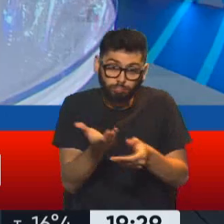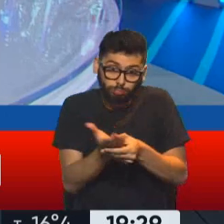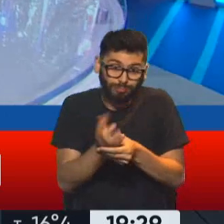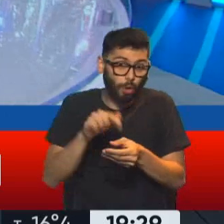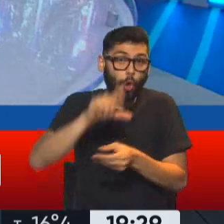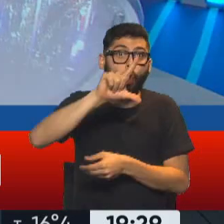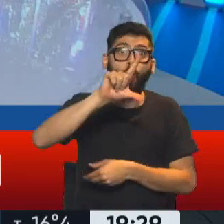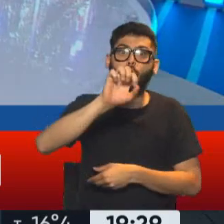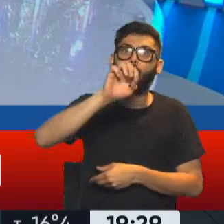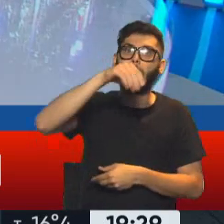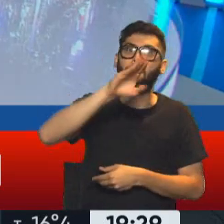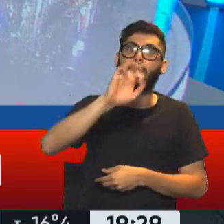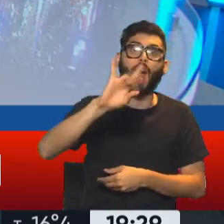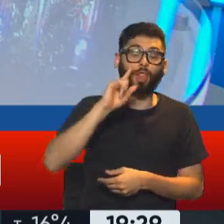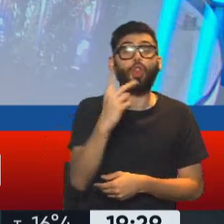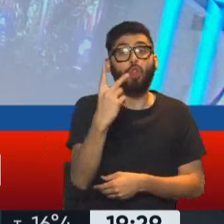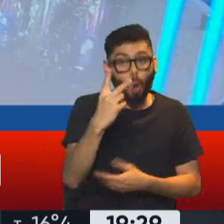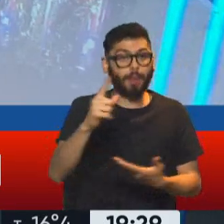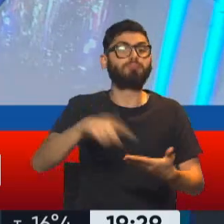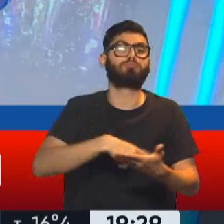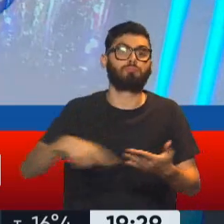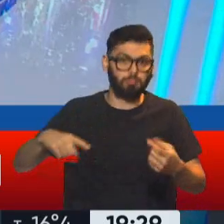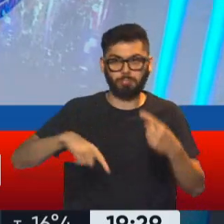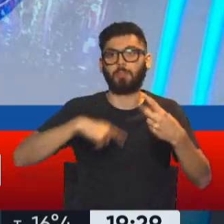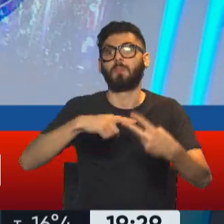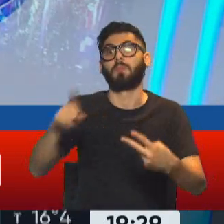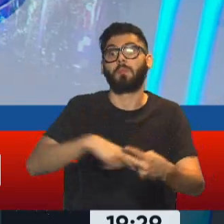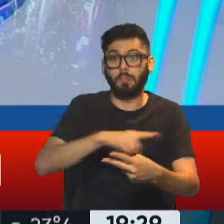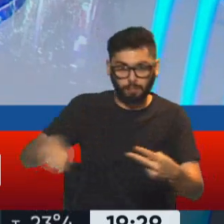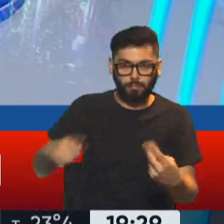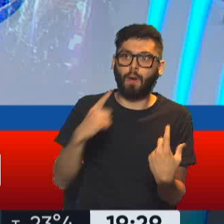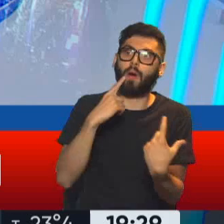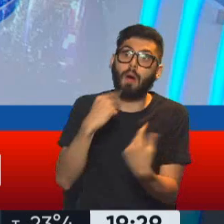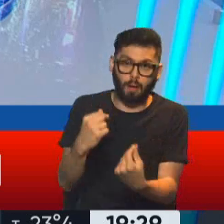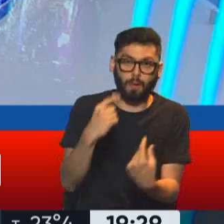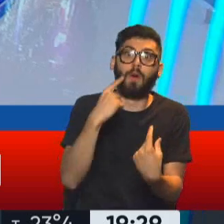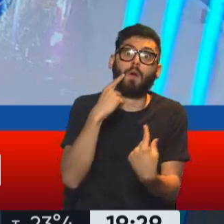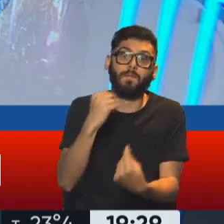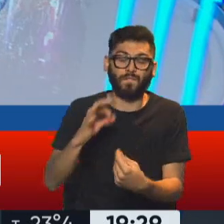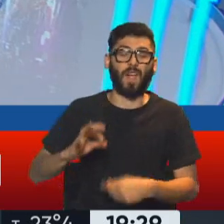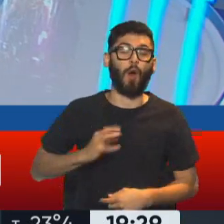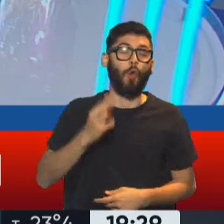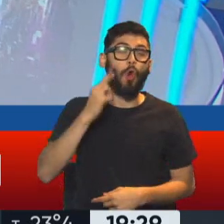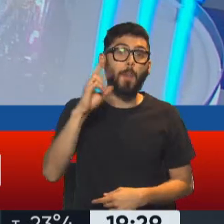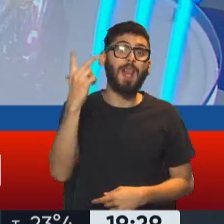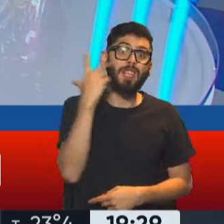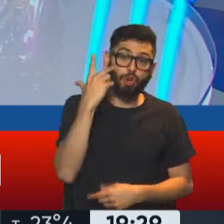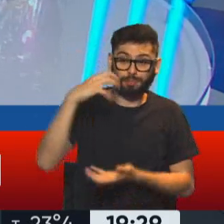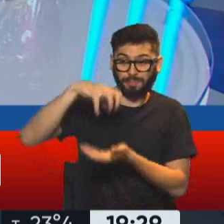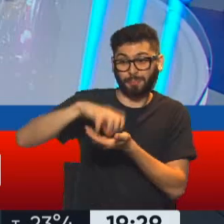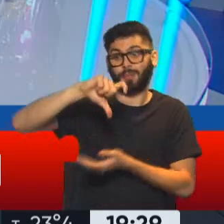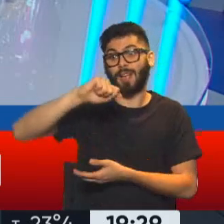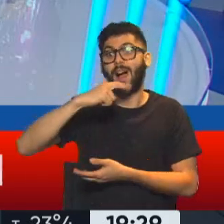oportunidades había sido sobreseguido, los sobreseguimientos fueron apelados. En el año 2018 la Cámara de Casación